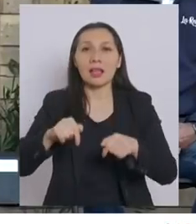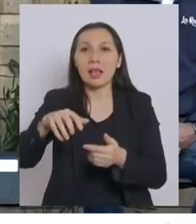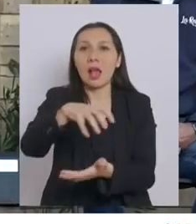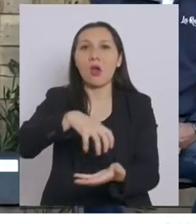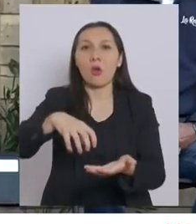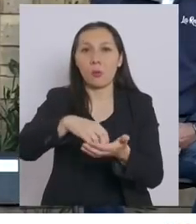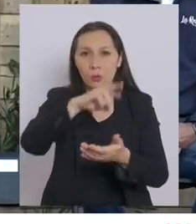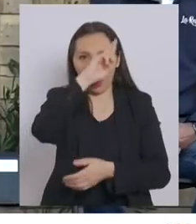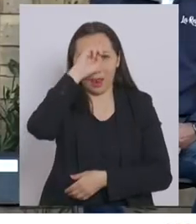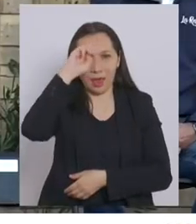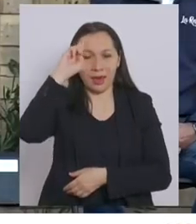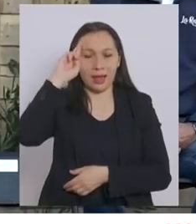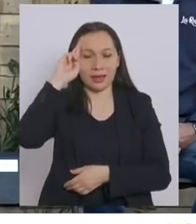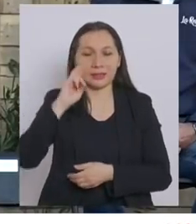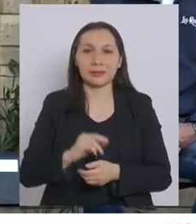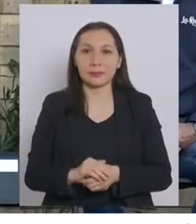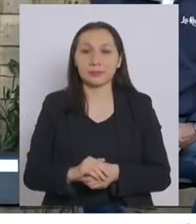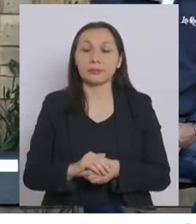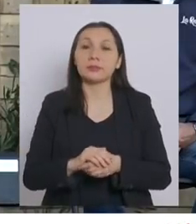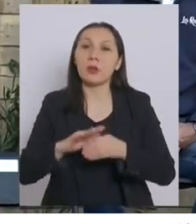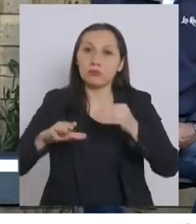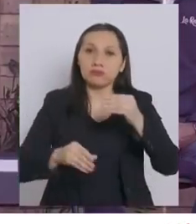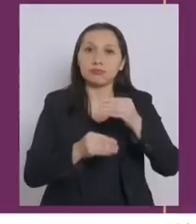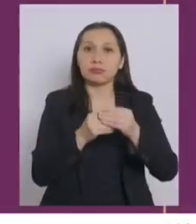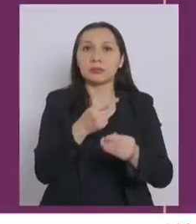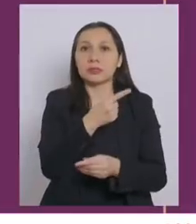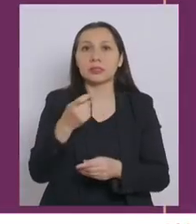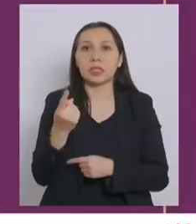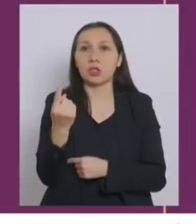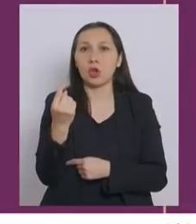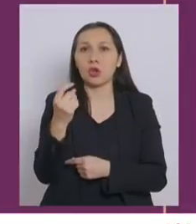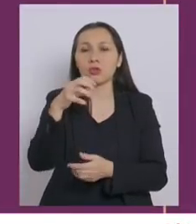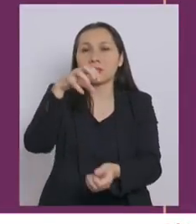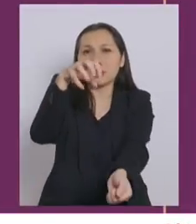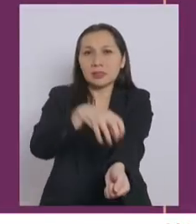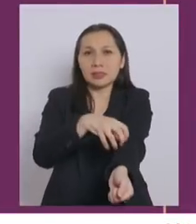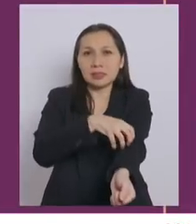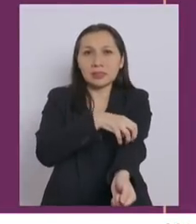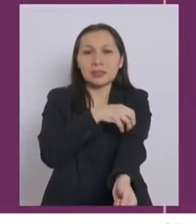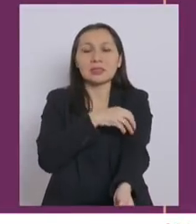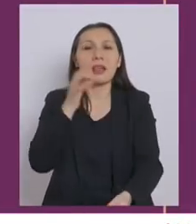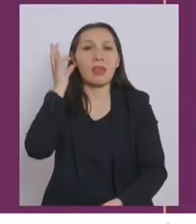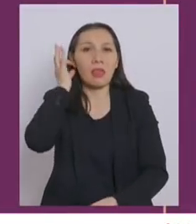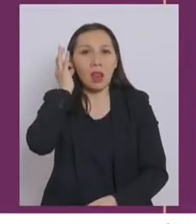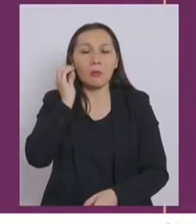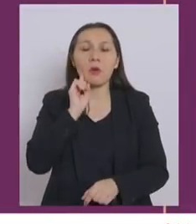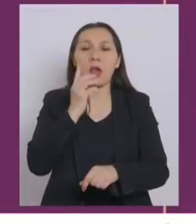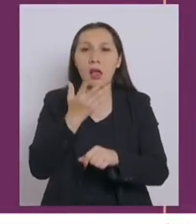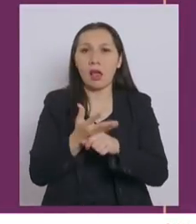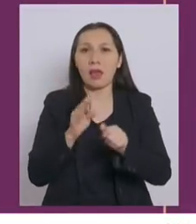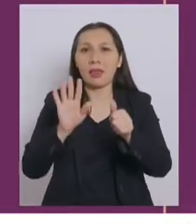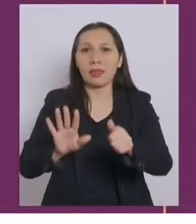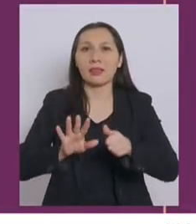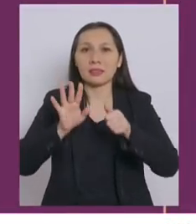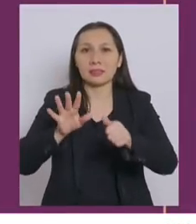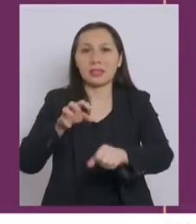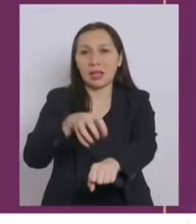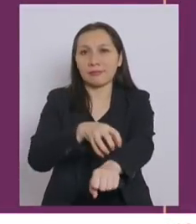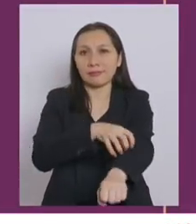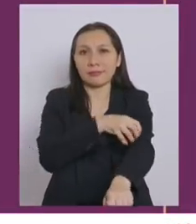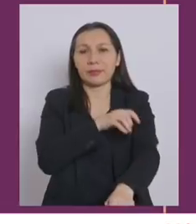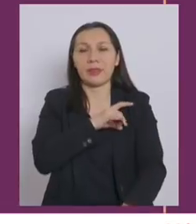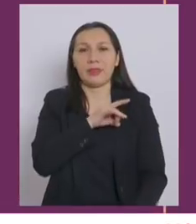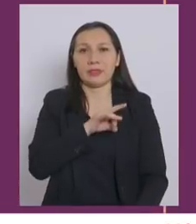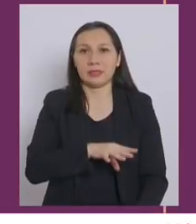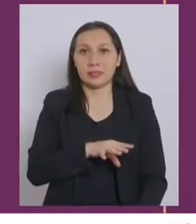la comuna de La Reina. Que se suma a los 111 centros de la mujer que tenemos en las 16 regiones de Chile.